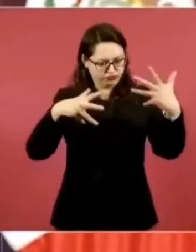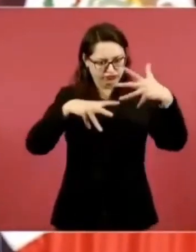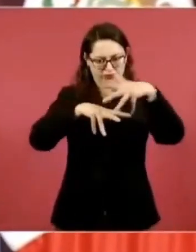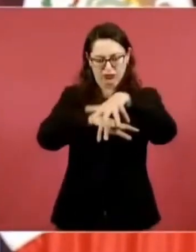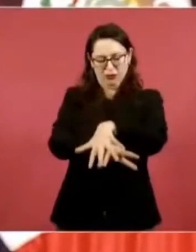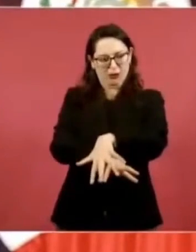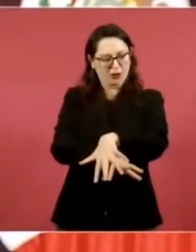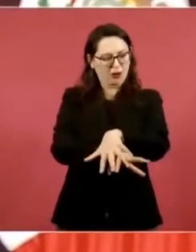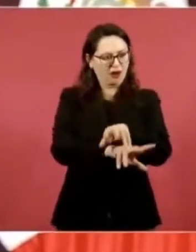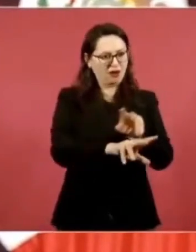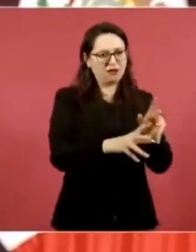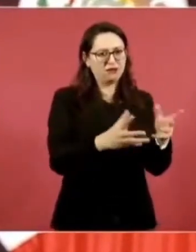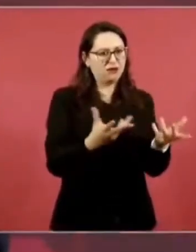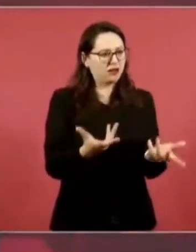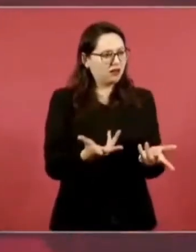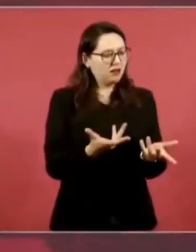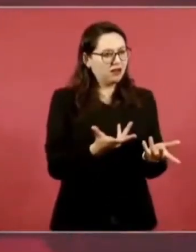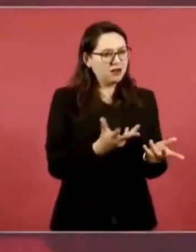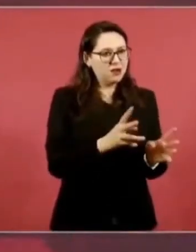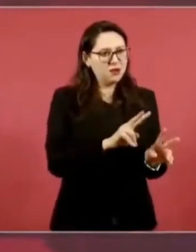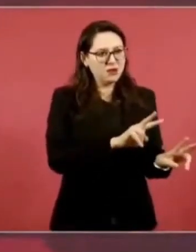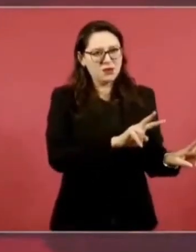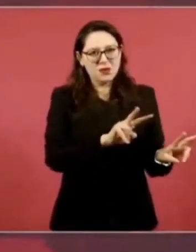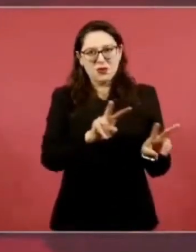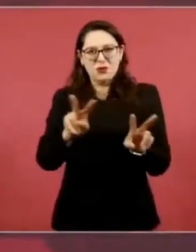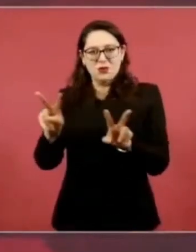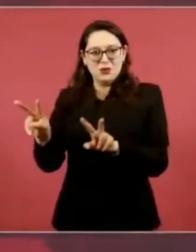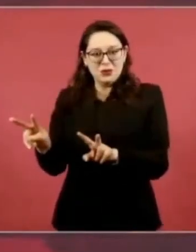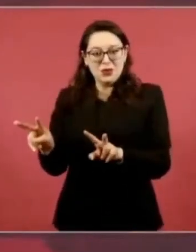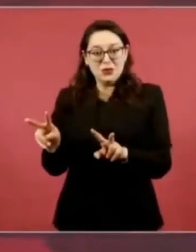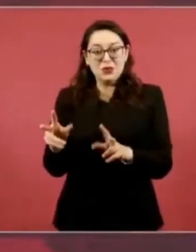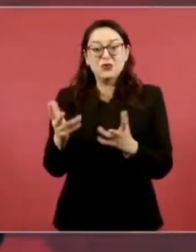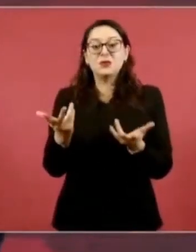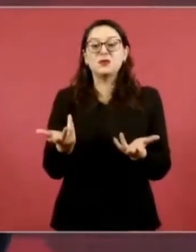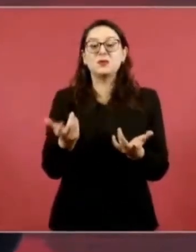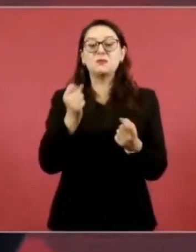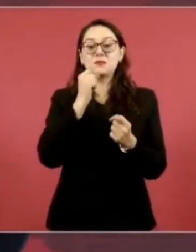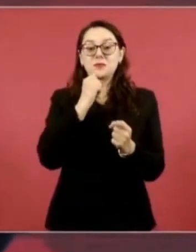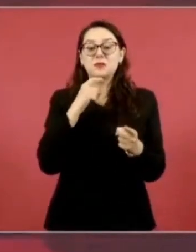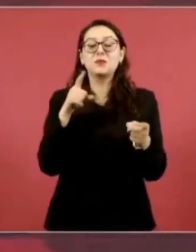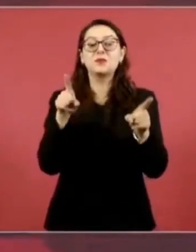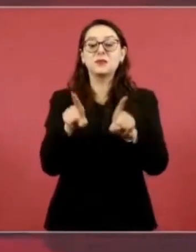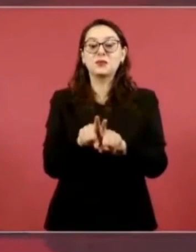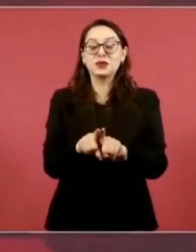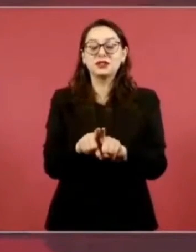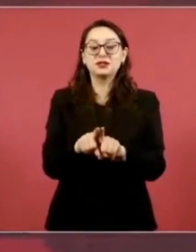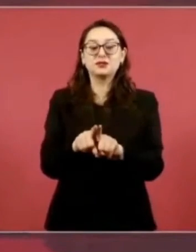y que se hayan heredado